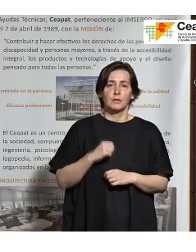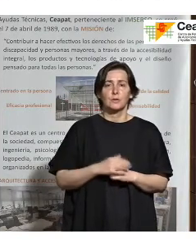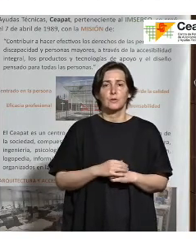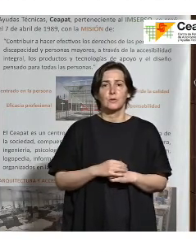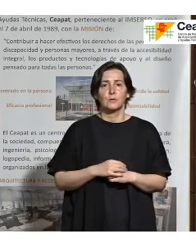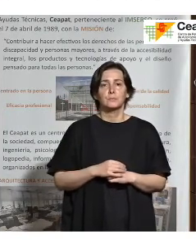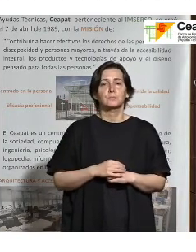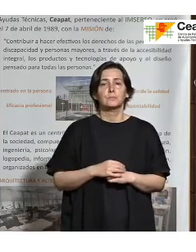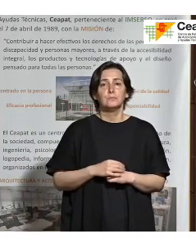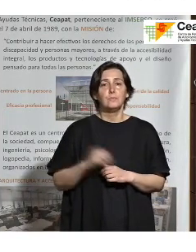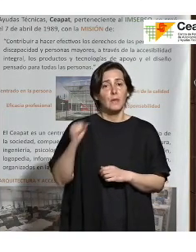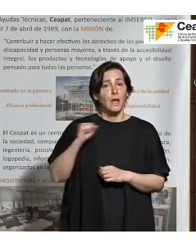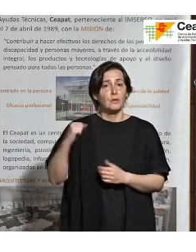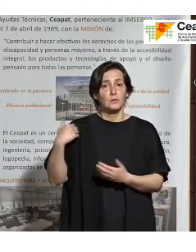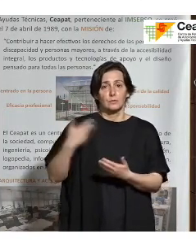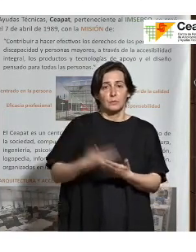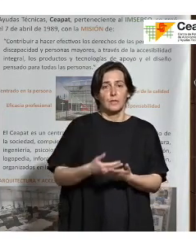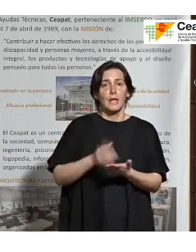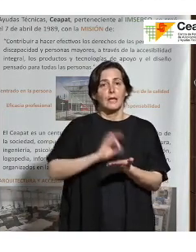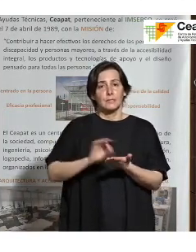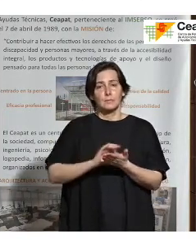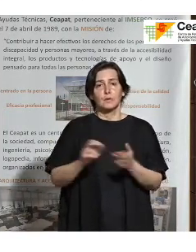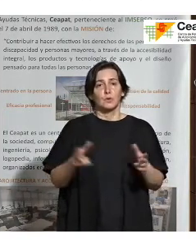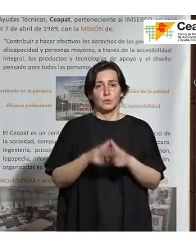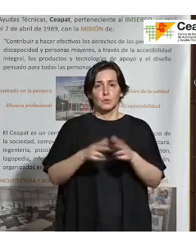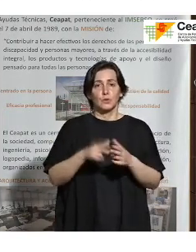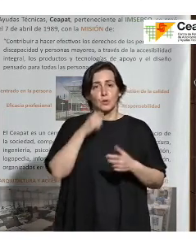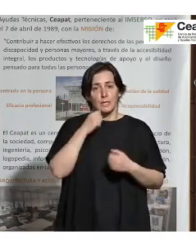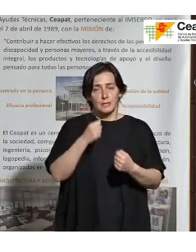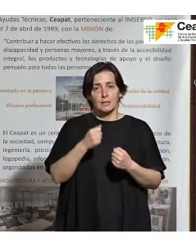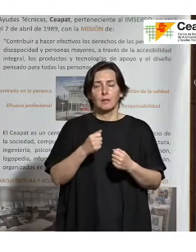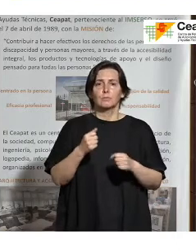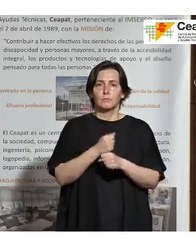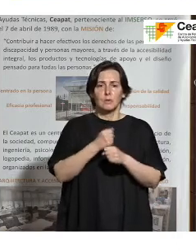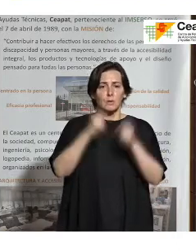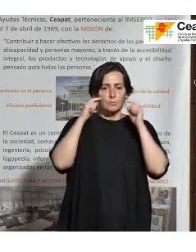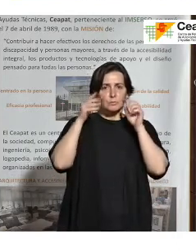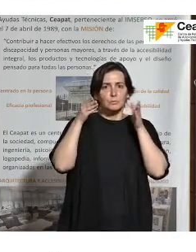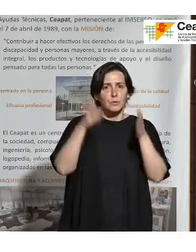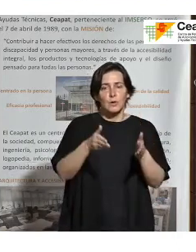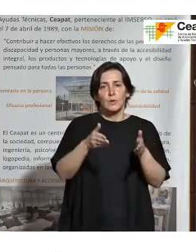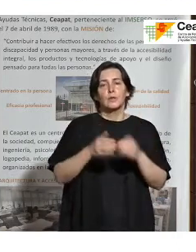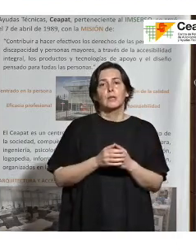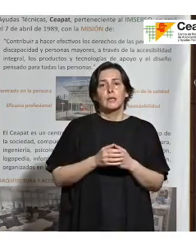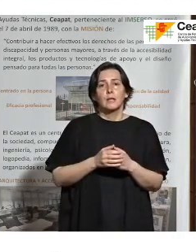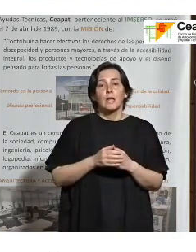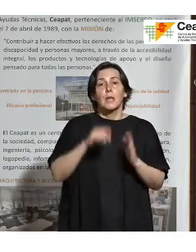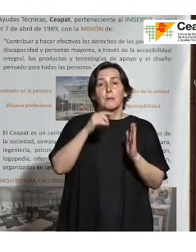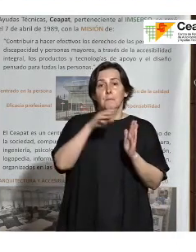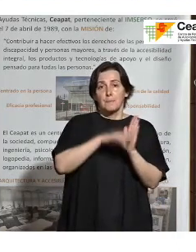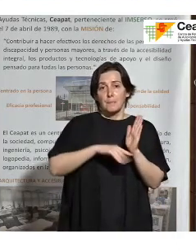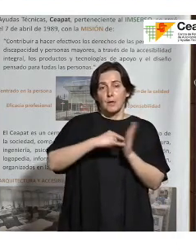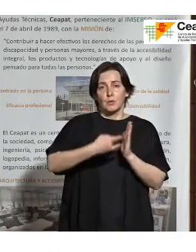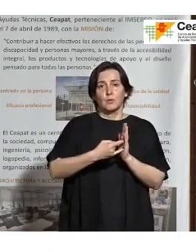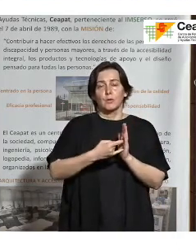En estos últimos años, en los servicios sociosanitarios, se viene trabajando mediante la metodología de atención